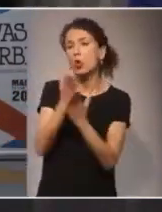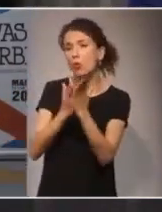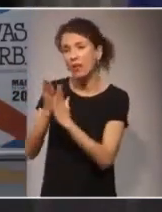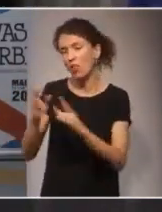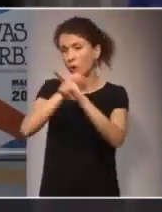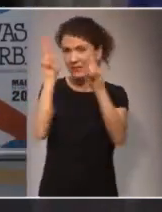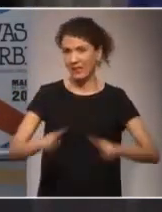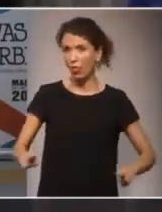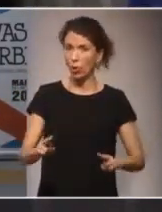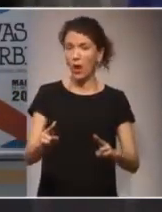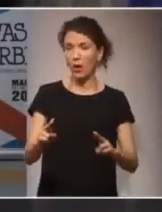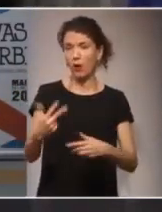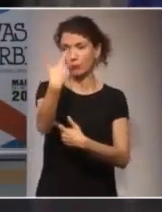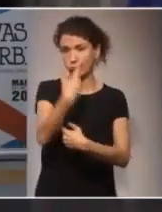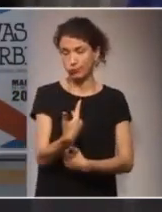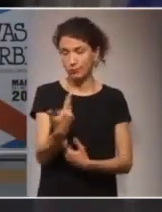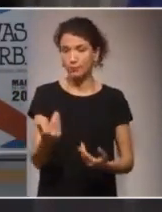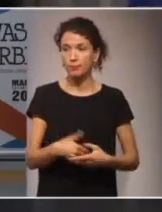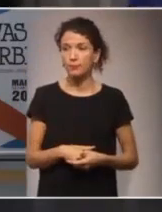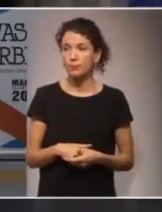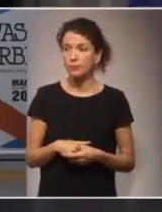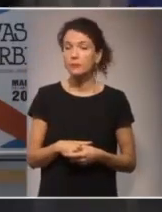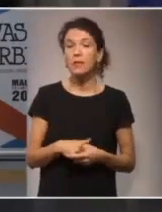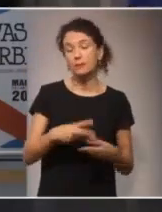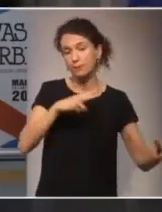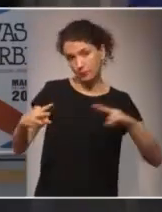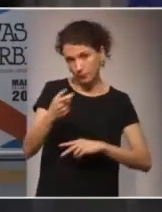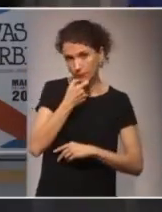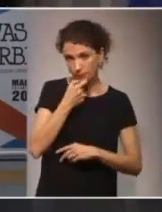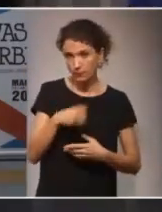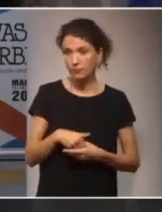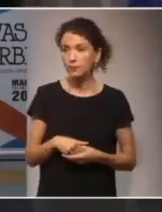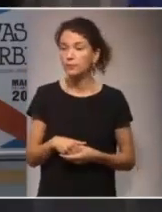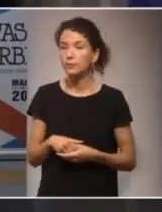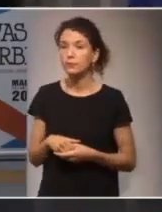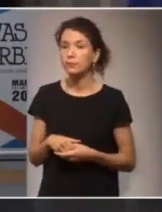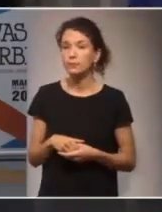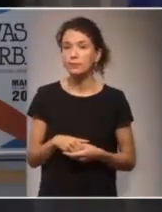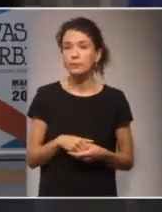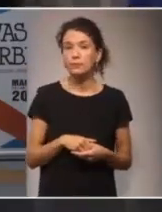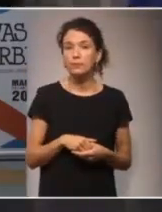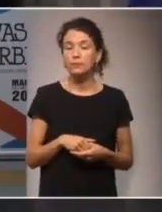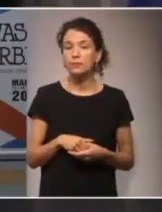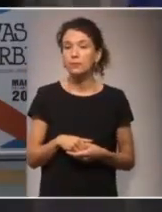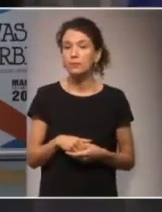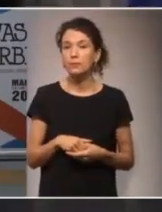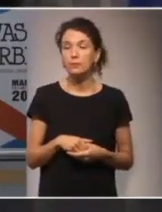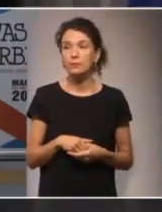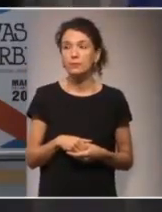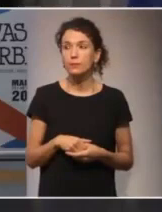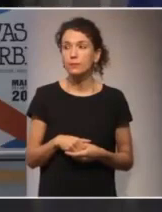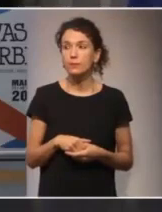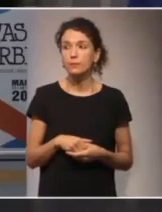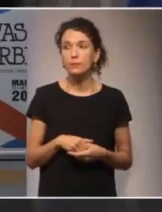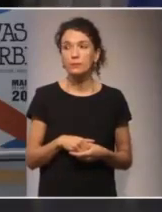internacionales. And so he gave a speech that today is known as the healing of suffering, in front of a